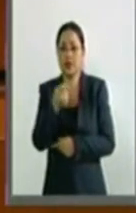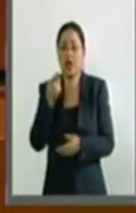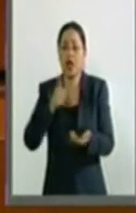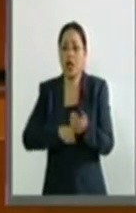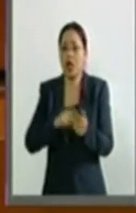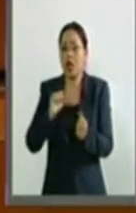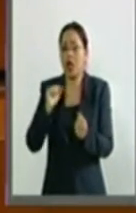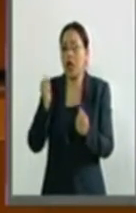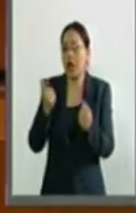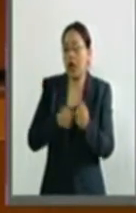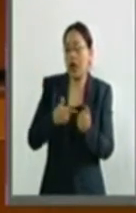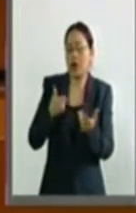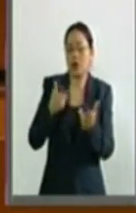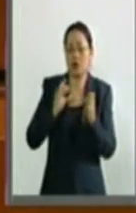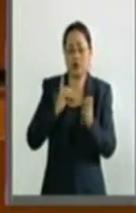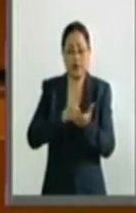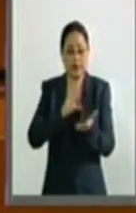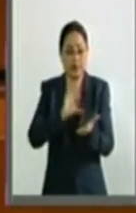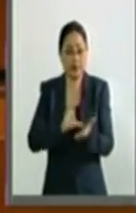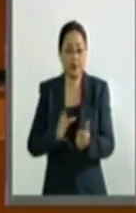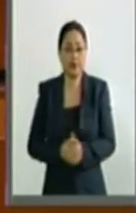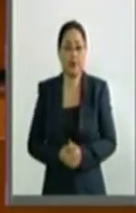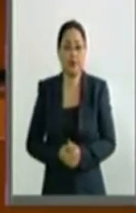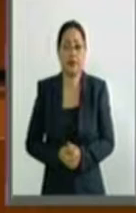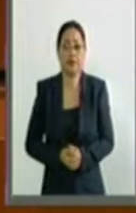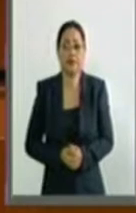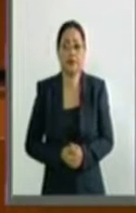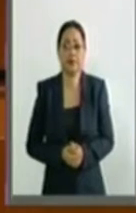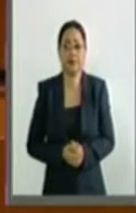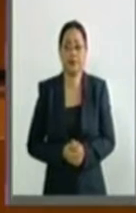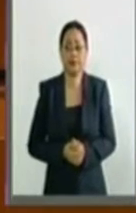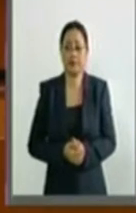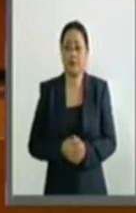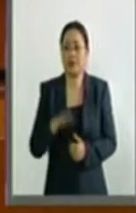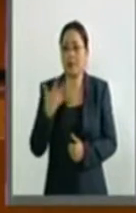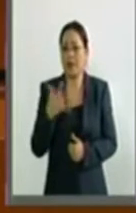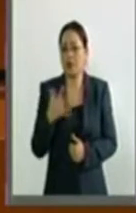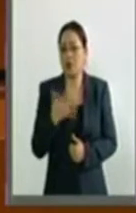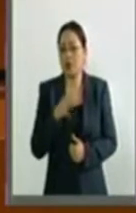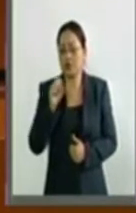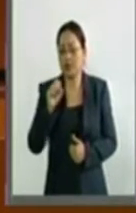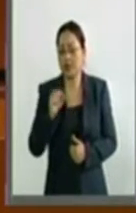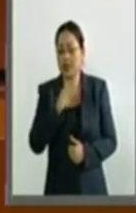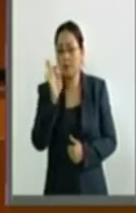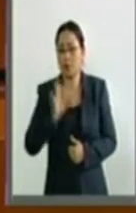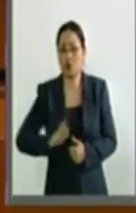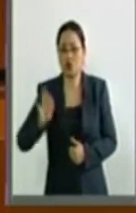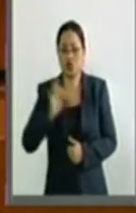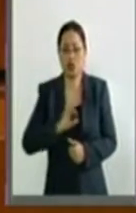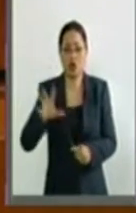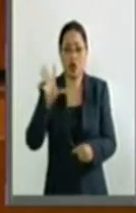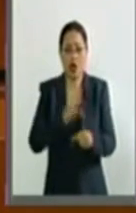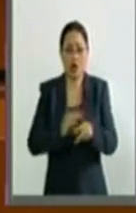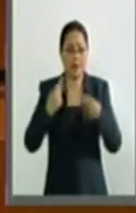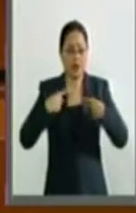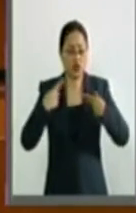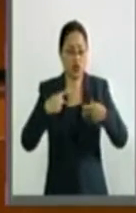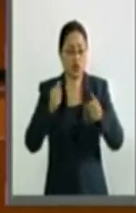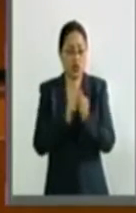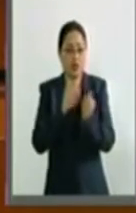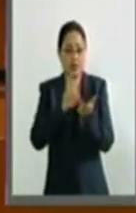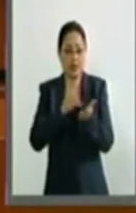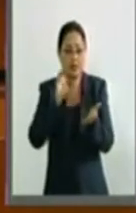situación de discapacidad, mientras que cerca del 60% del total de las personas con discapacidad